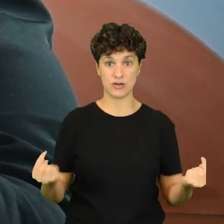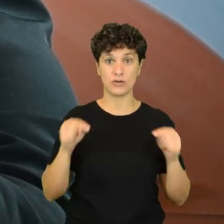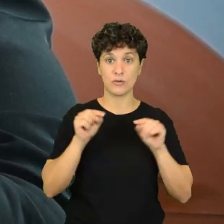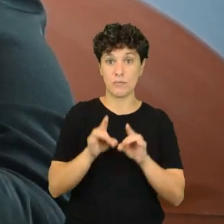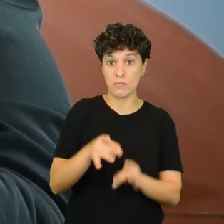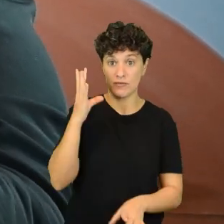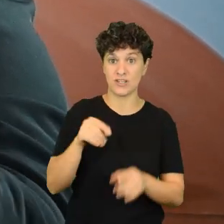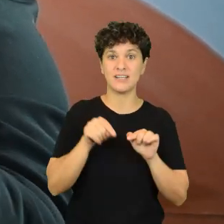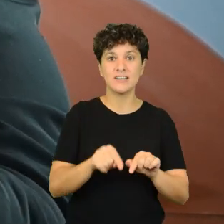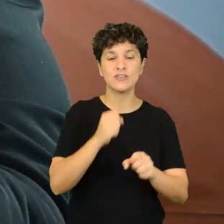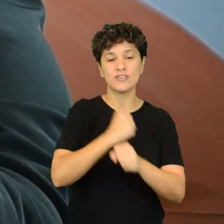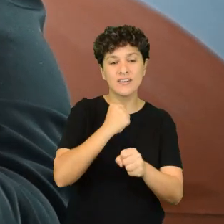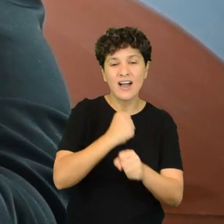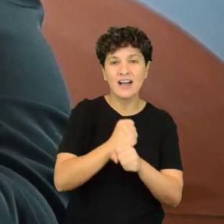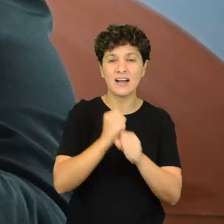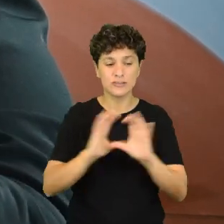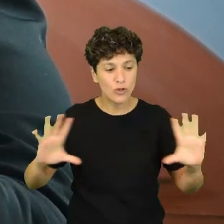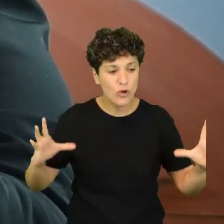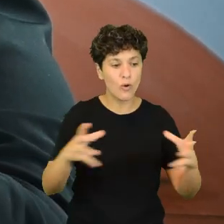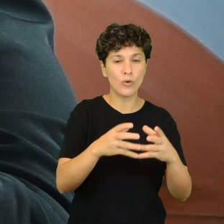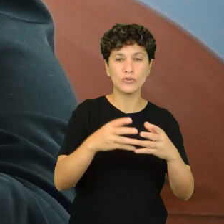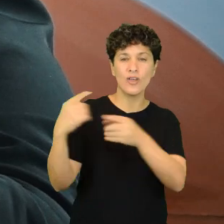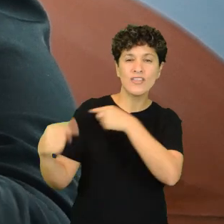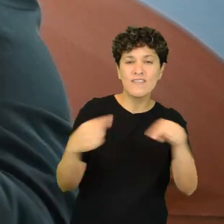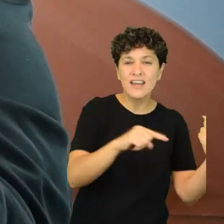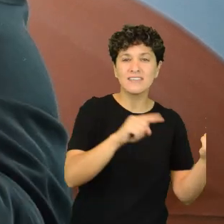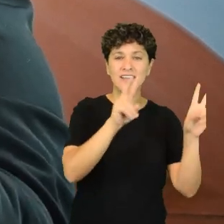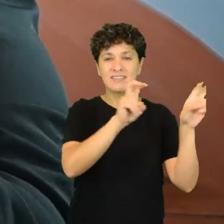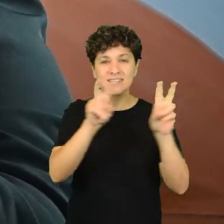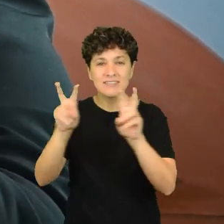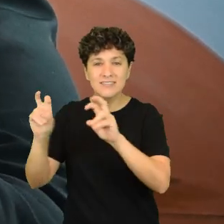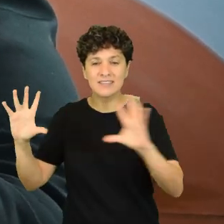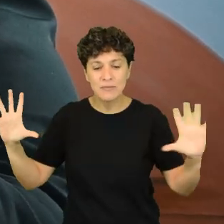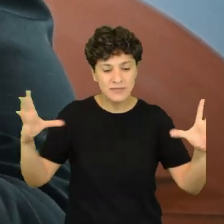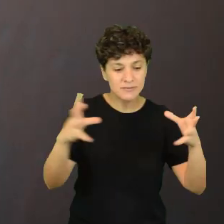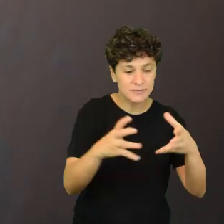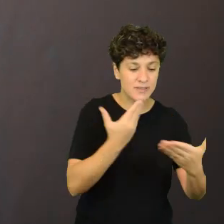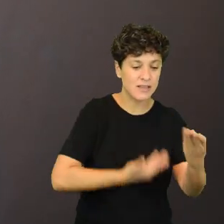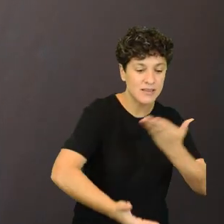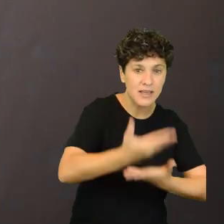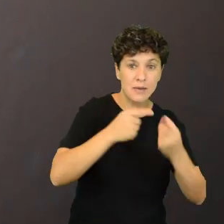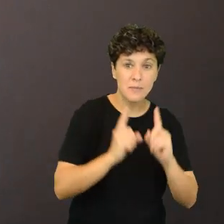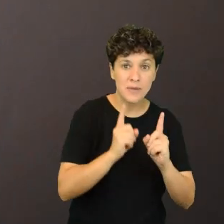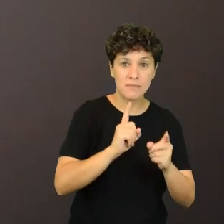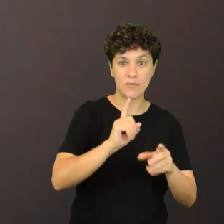las otras asignaturas sean traídas a la clase de uno y de los otros compañeros, compañeras,